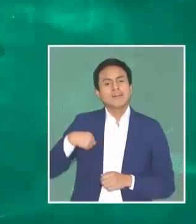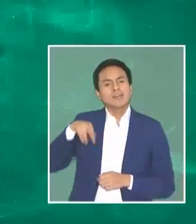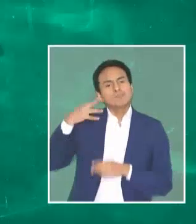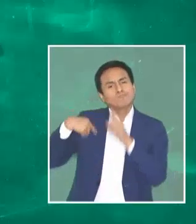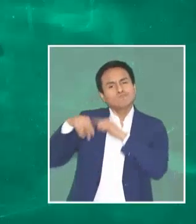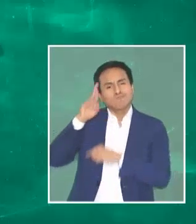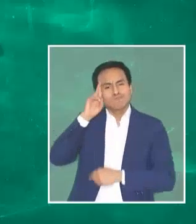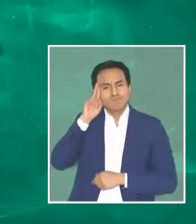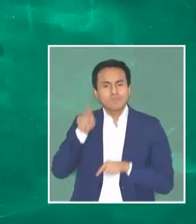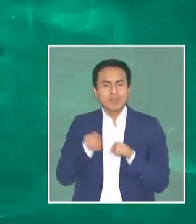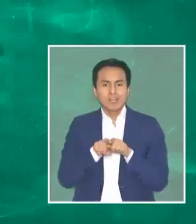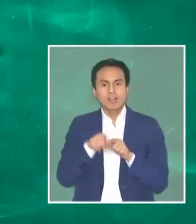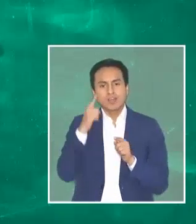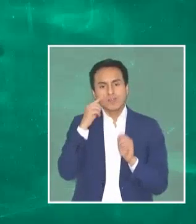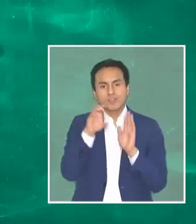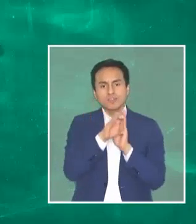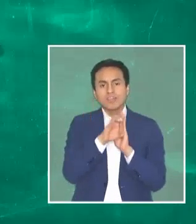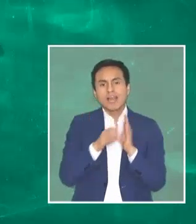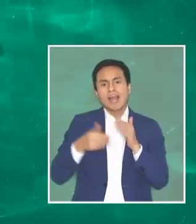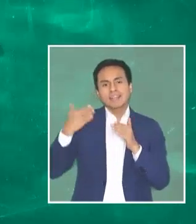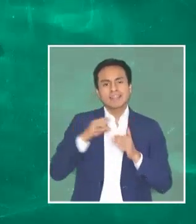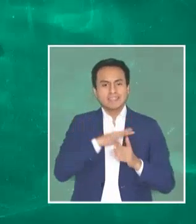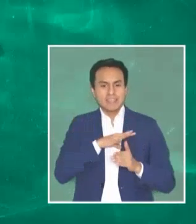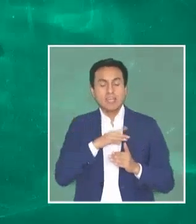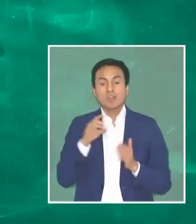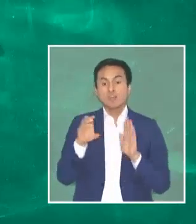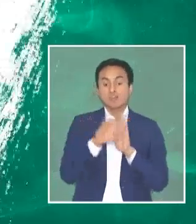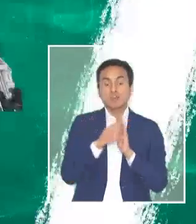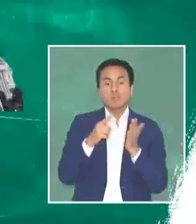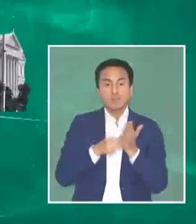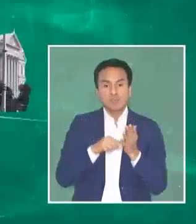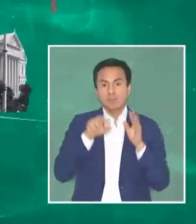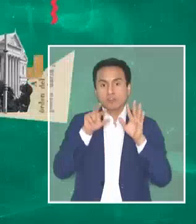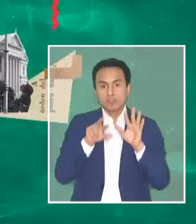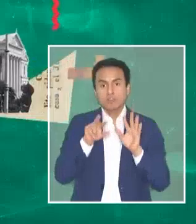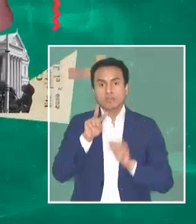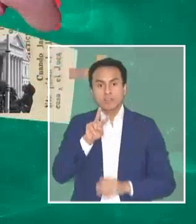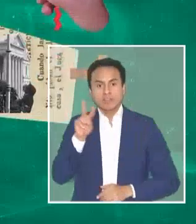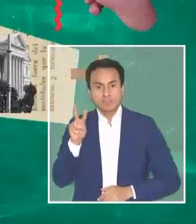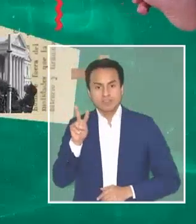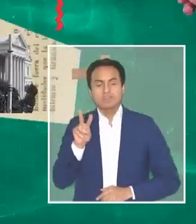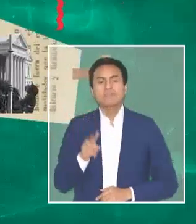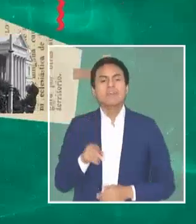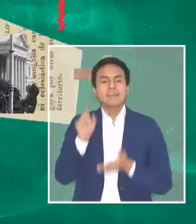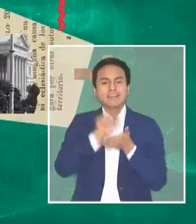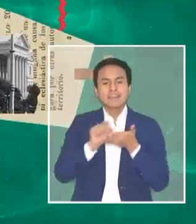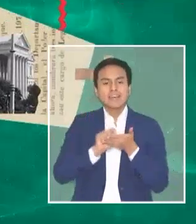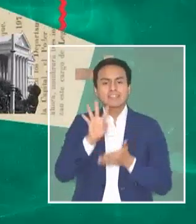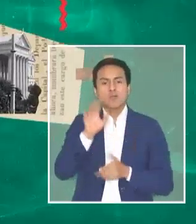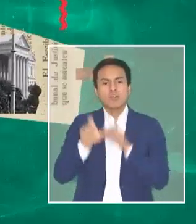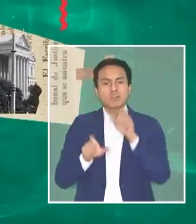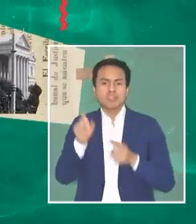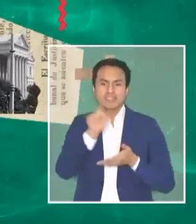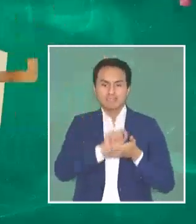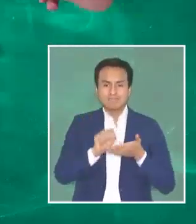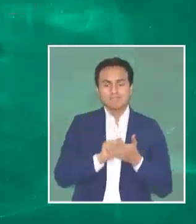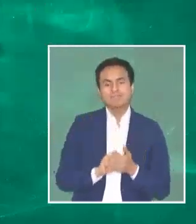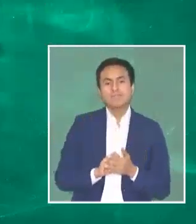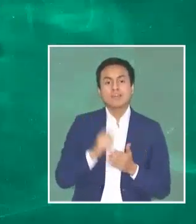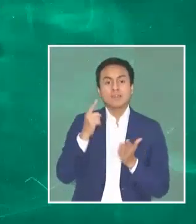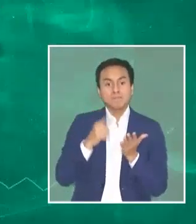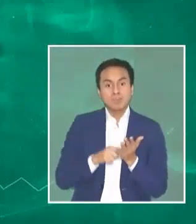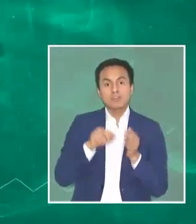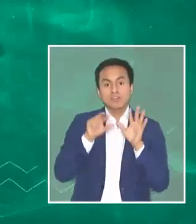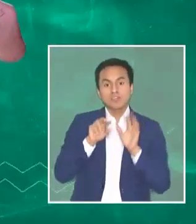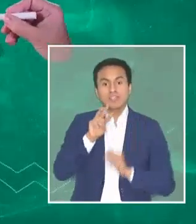Hagamos historia. Conozcamos algunas de las constituciones de Chile. La constitución de 1822 fue escrita por cinco personas.